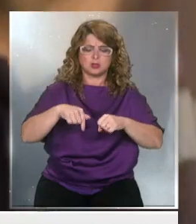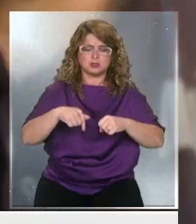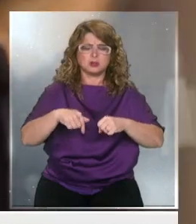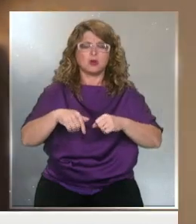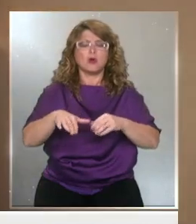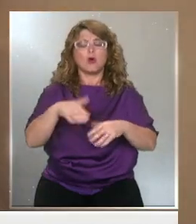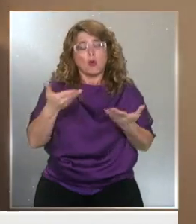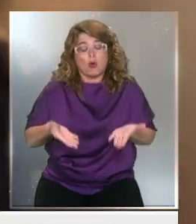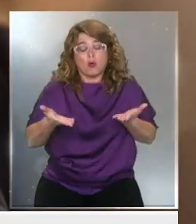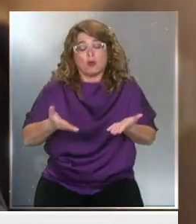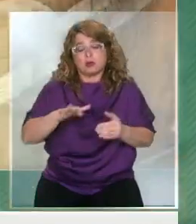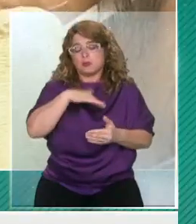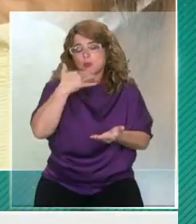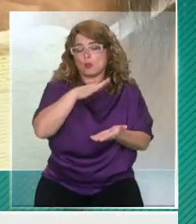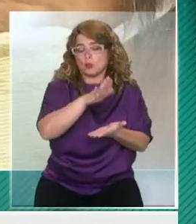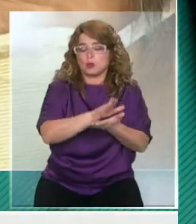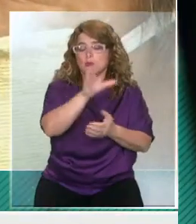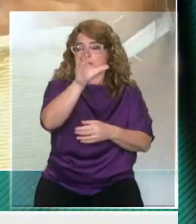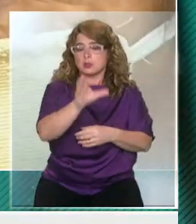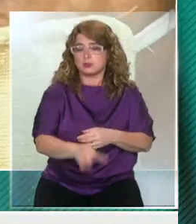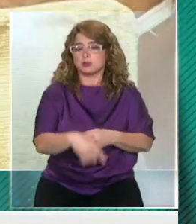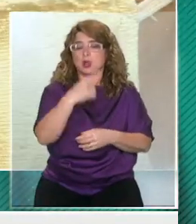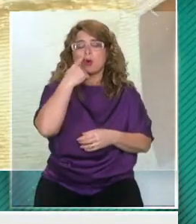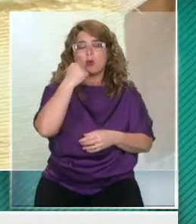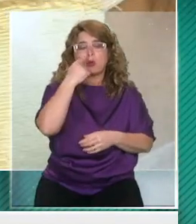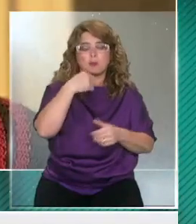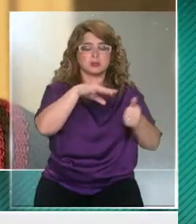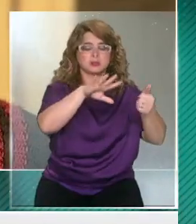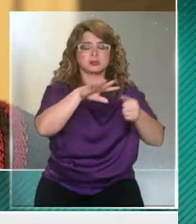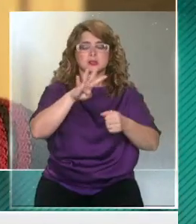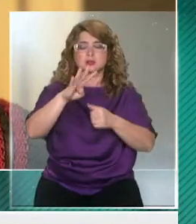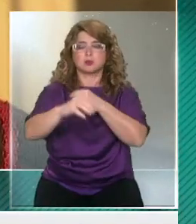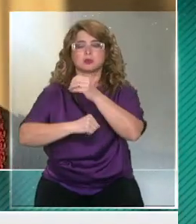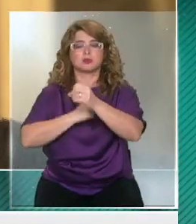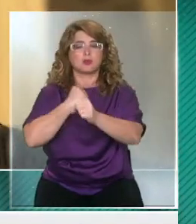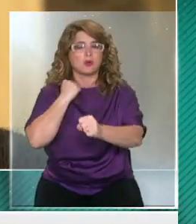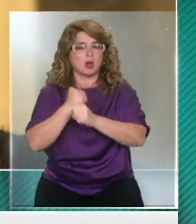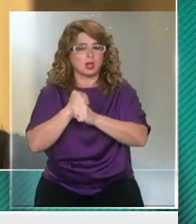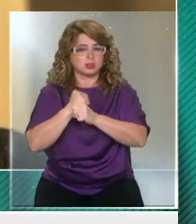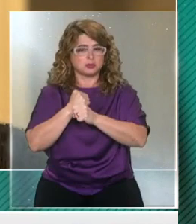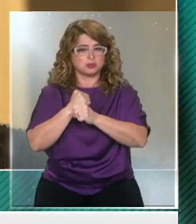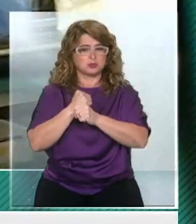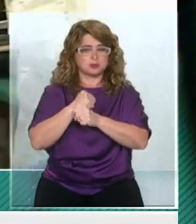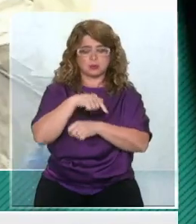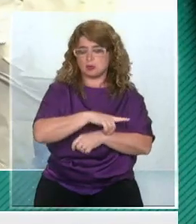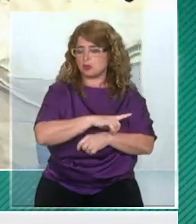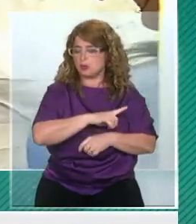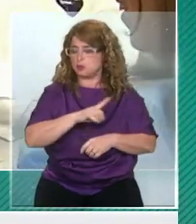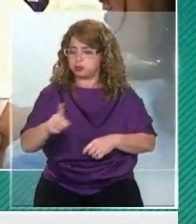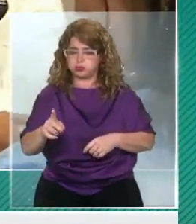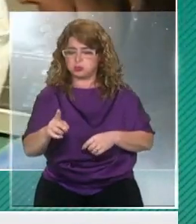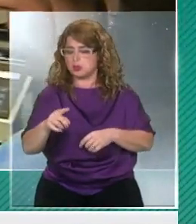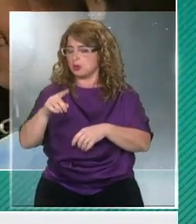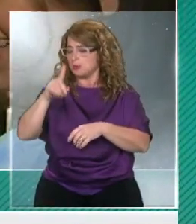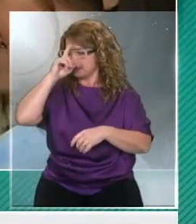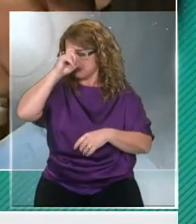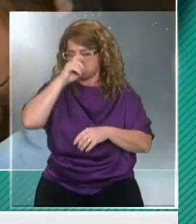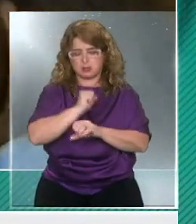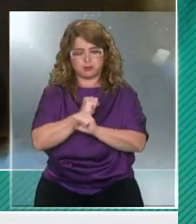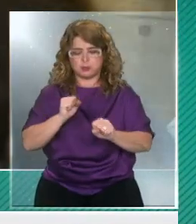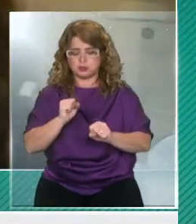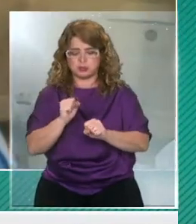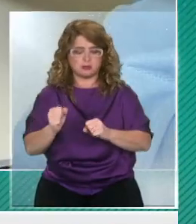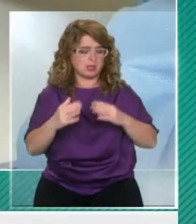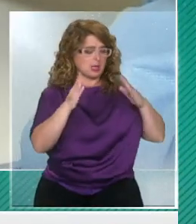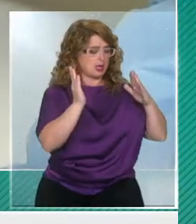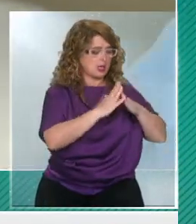fallecimiento de un hombre de 64 años que ni siquiera fue atendido en un hospital, falleció en su casa. ¿Qué tan